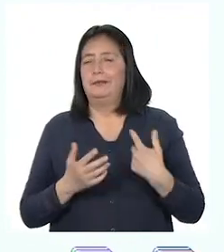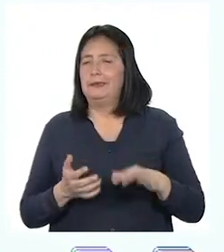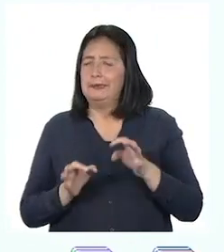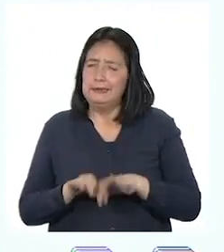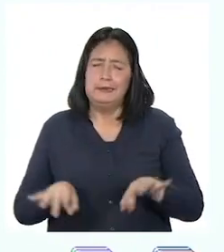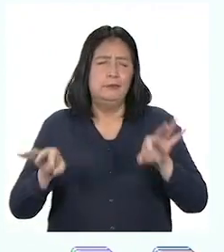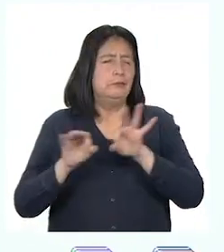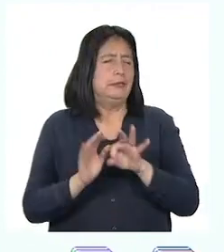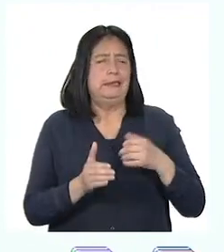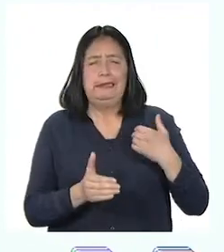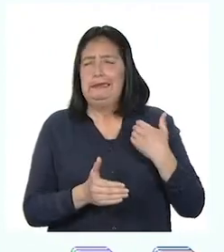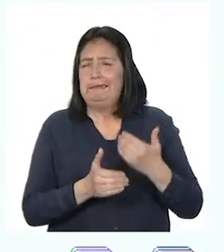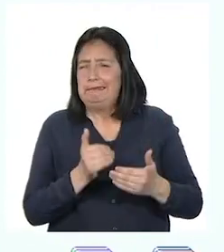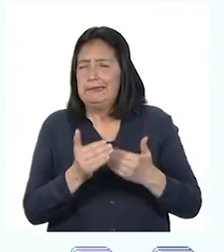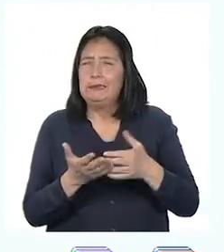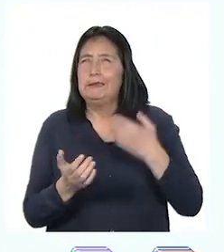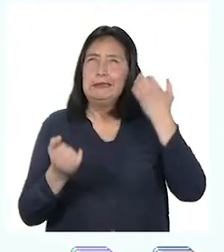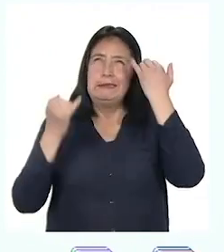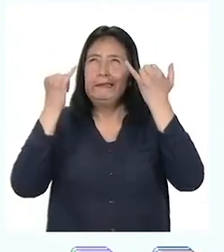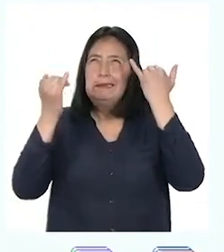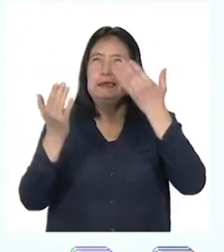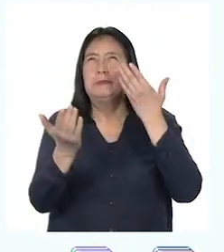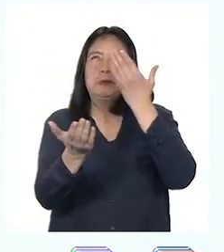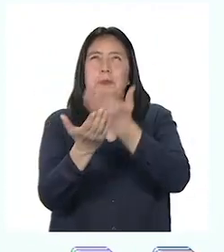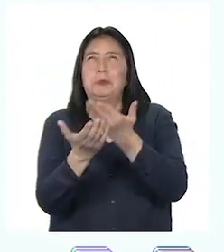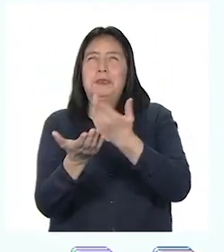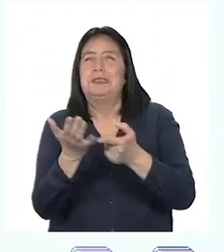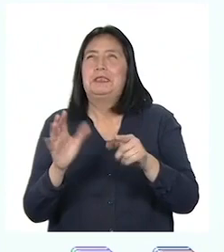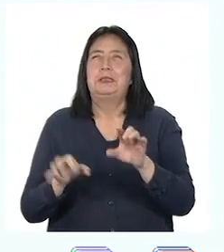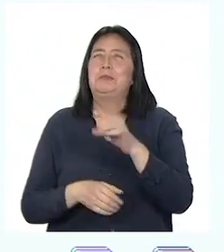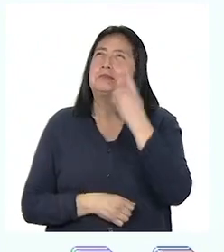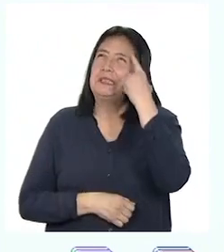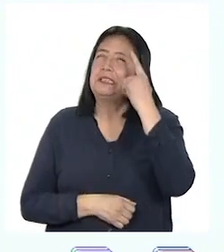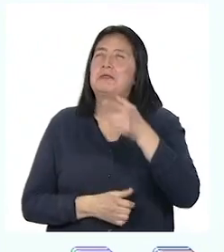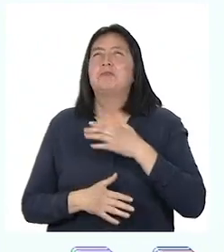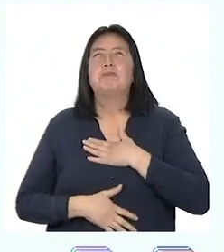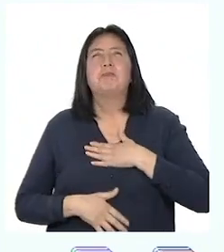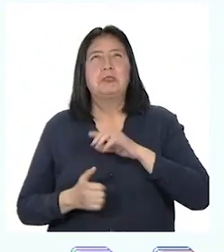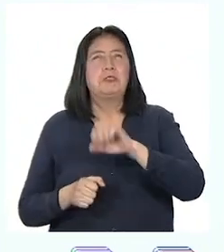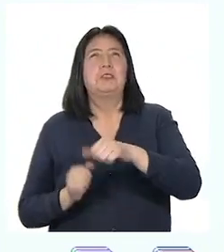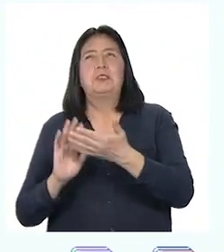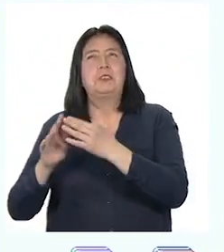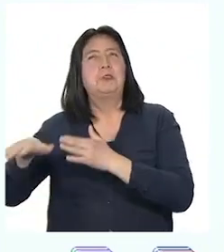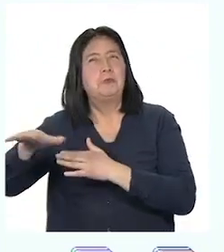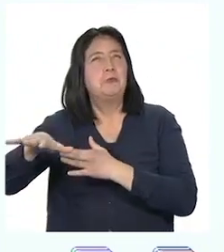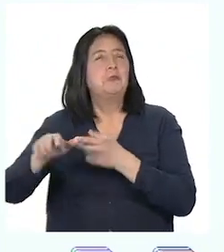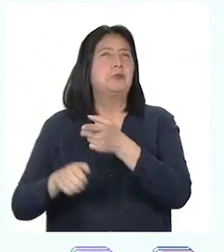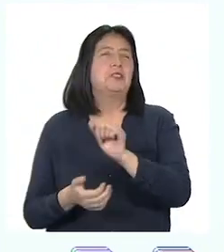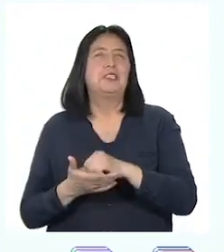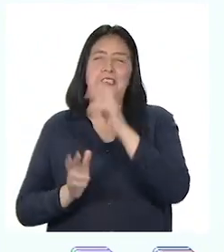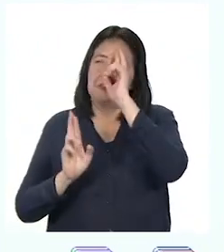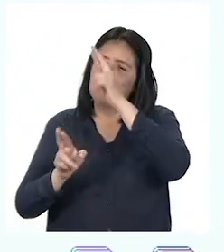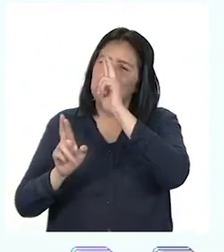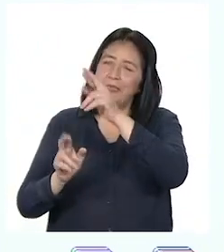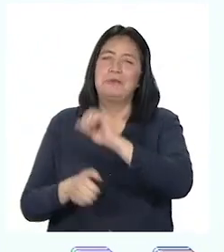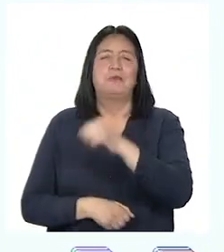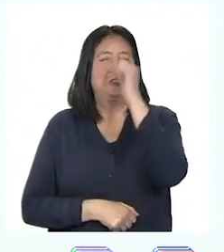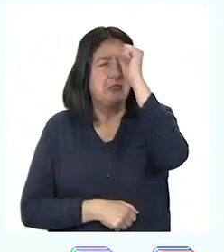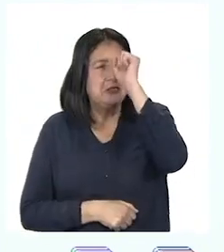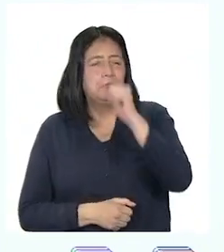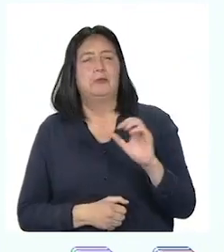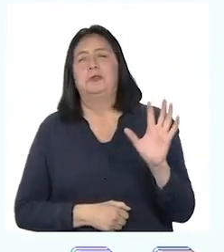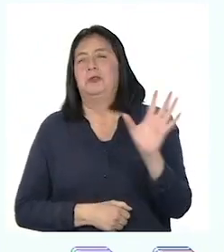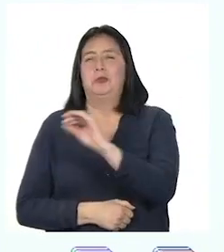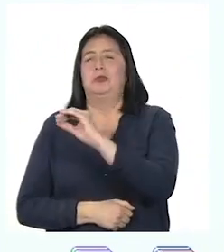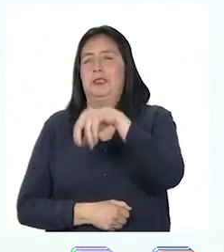importante proceso que nos llevará a proponer nuevas y útiles acciones pensadas en el bienestar de nuestra comunidad y el respeto de los derechos